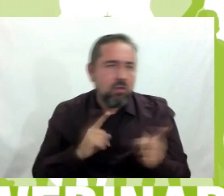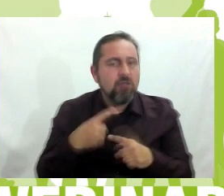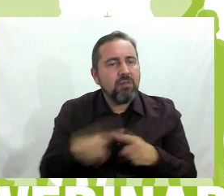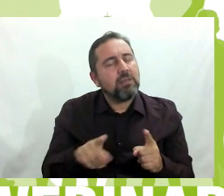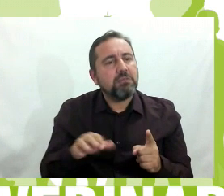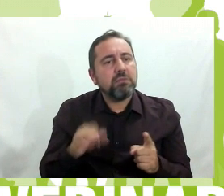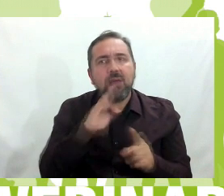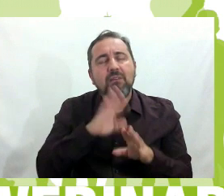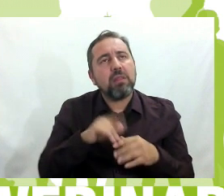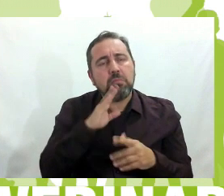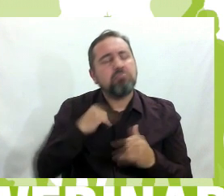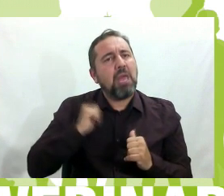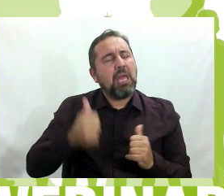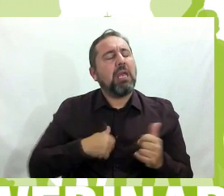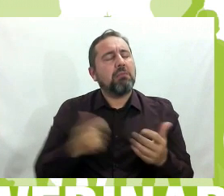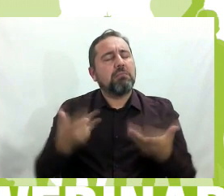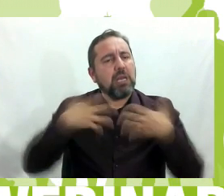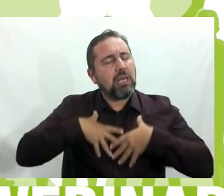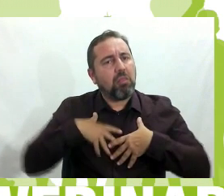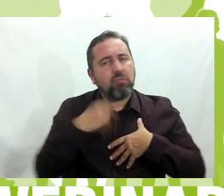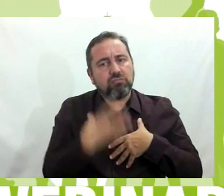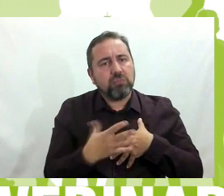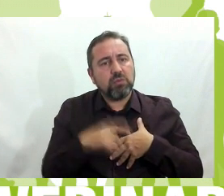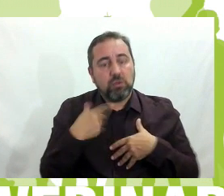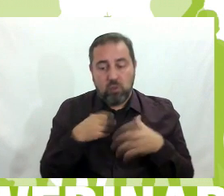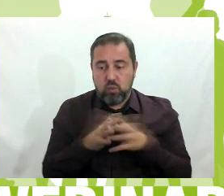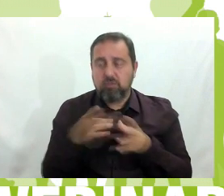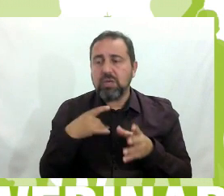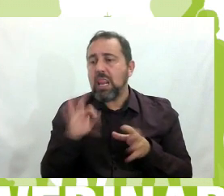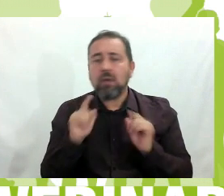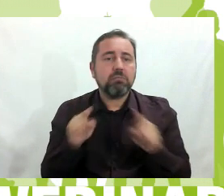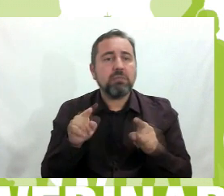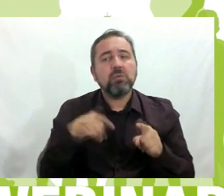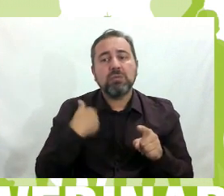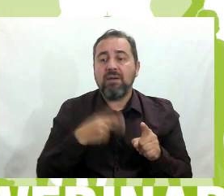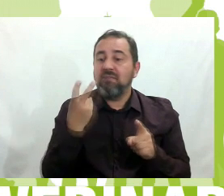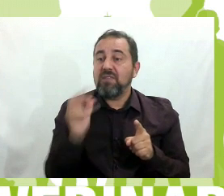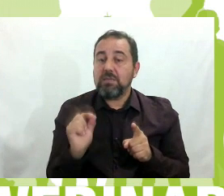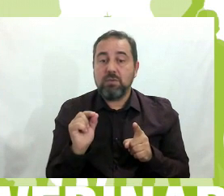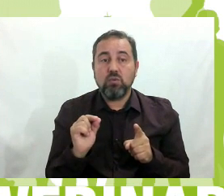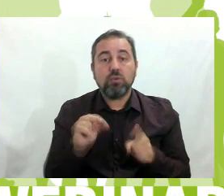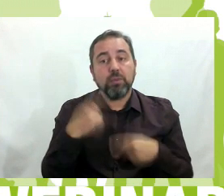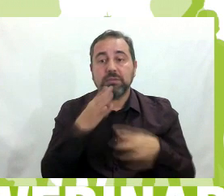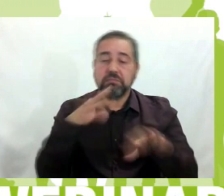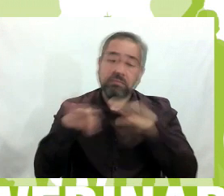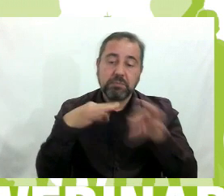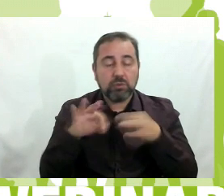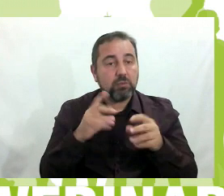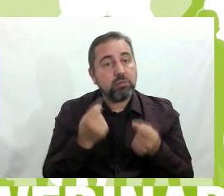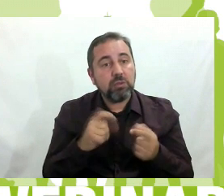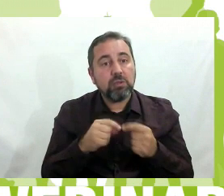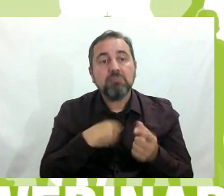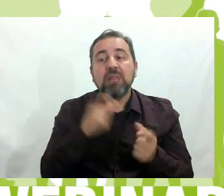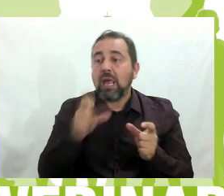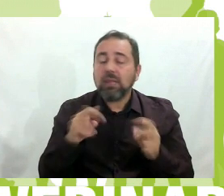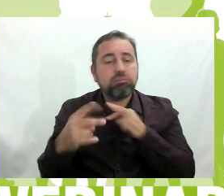muy enriquecedor. Elegimos el grupo donde queremos estar y a los 20 minutos, pues aquí hay un picoteo, picoteamos un poco, hablamos con la